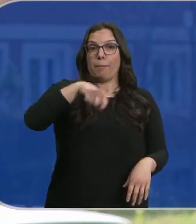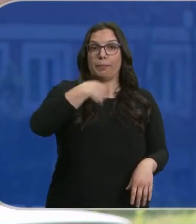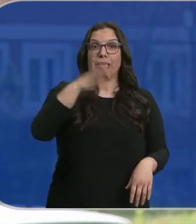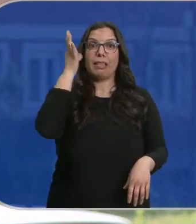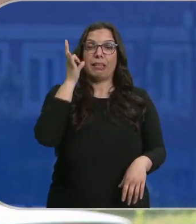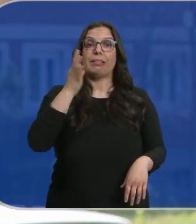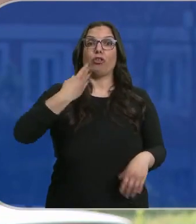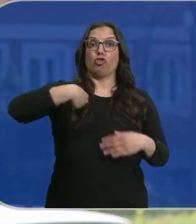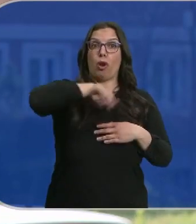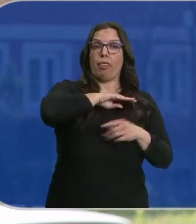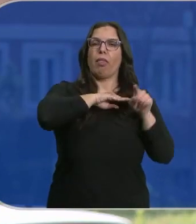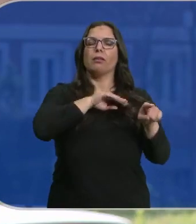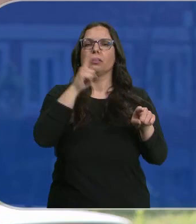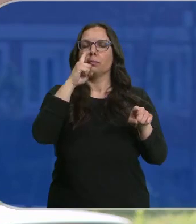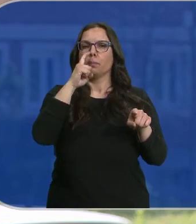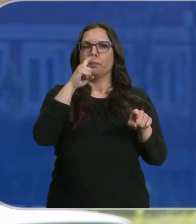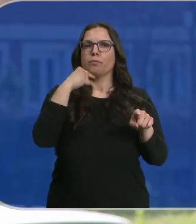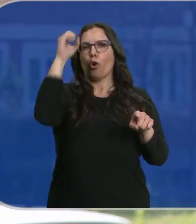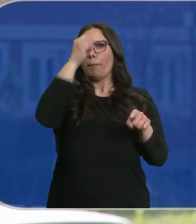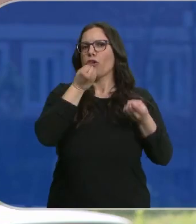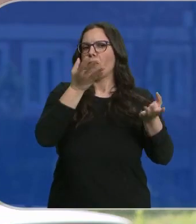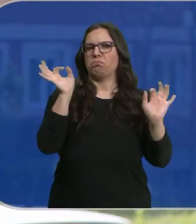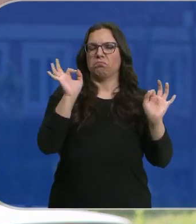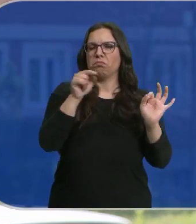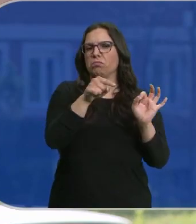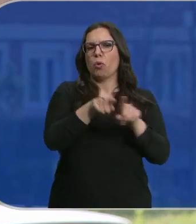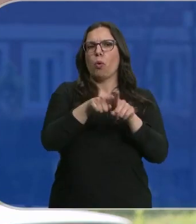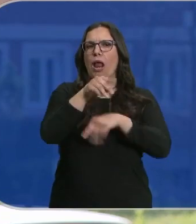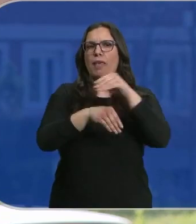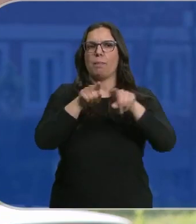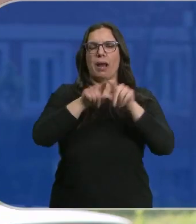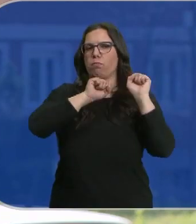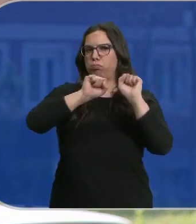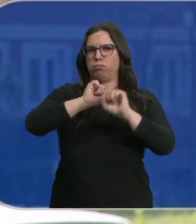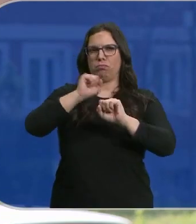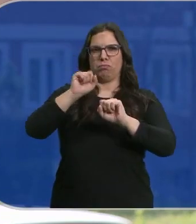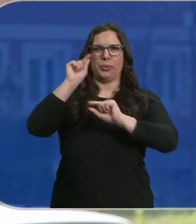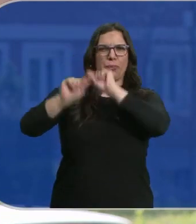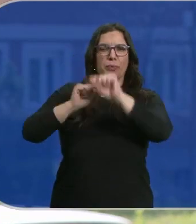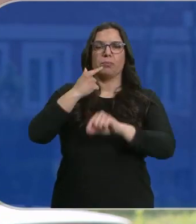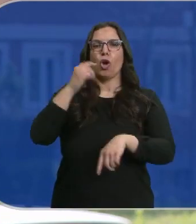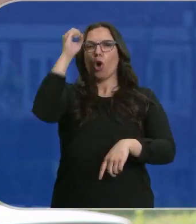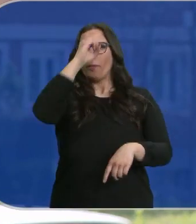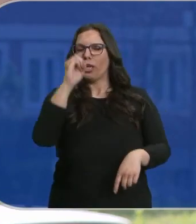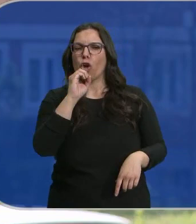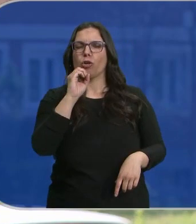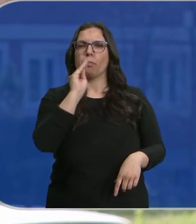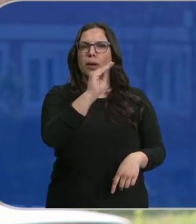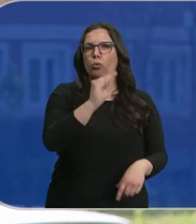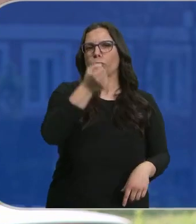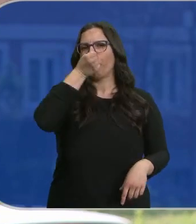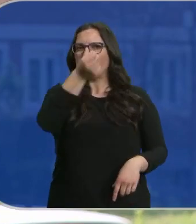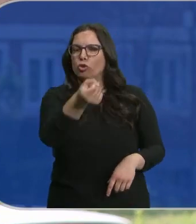gobierno no ha entrado hoy en valoraciones y ha actuado prácticamente de cortafuegos. De hecho, cuando se le ha preguntado su opinión sobre que el Partido